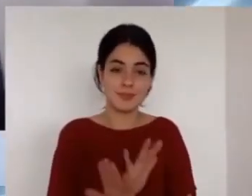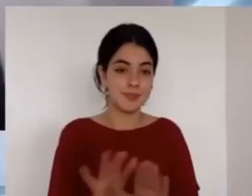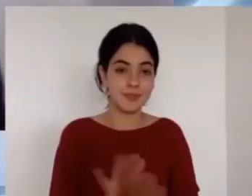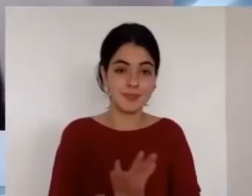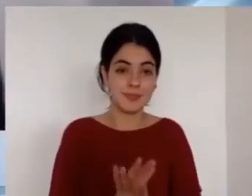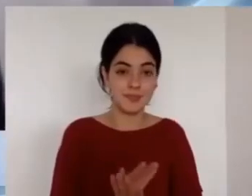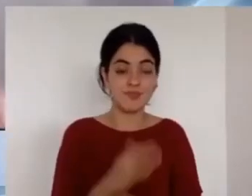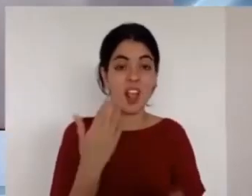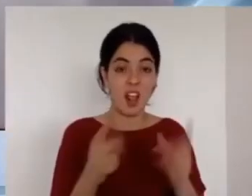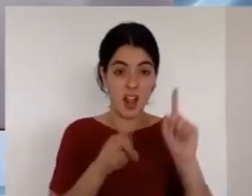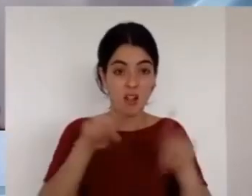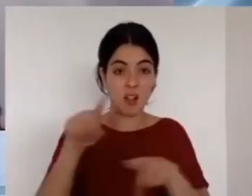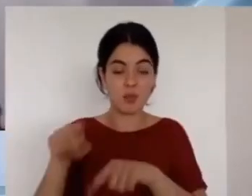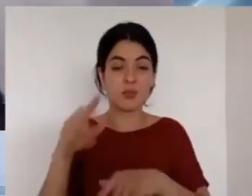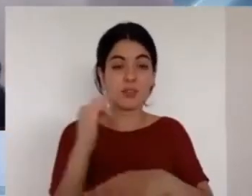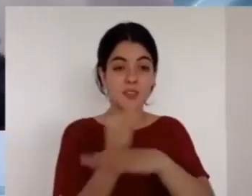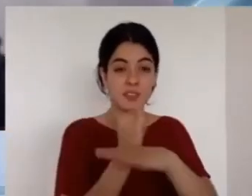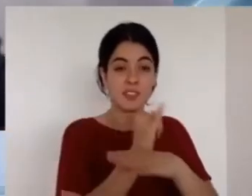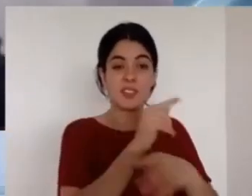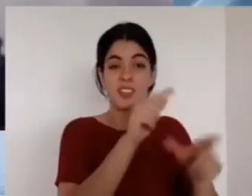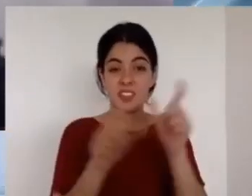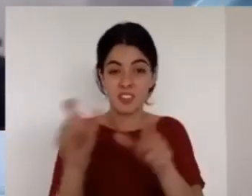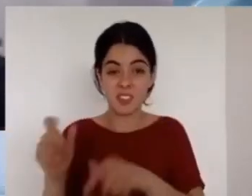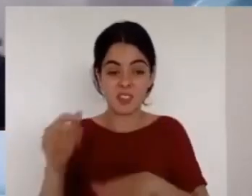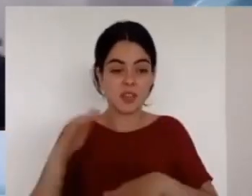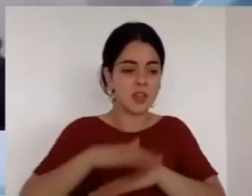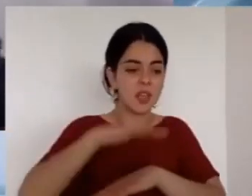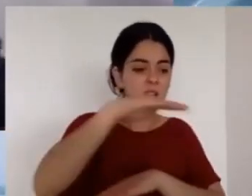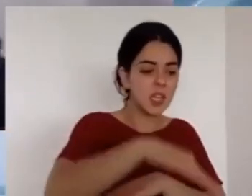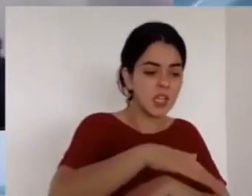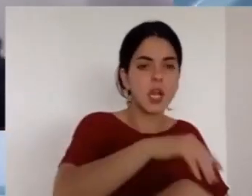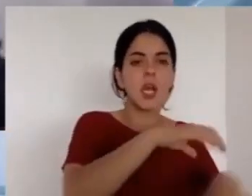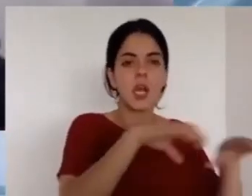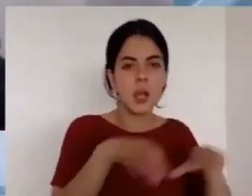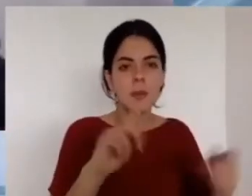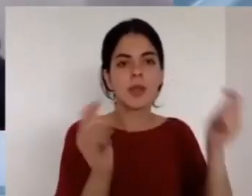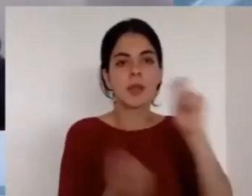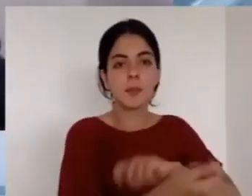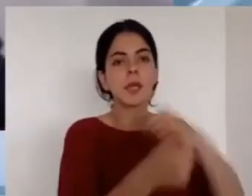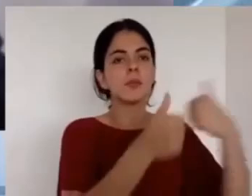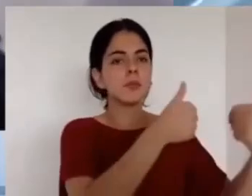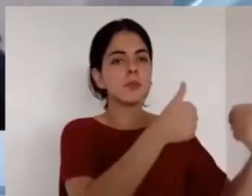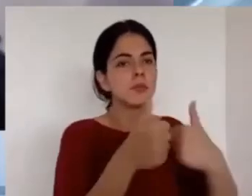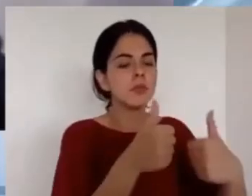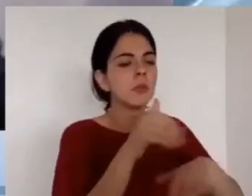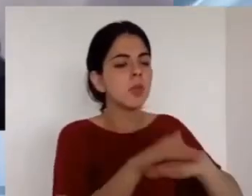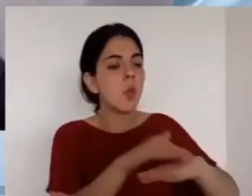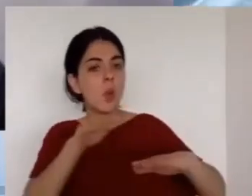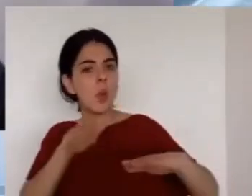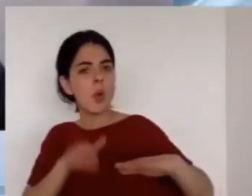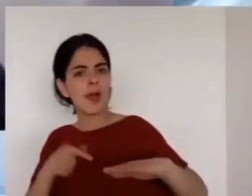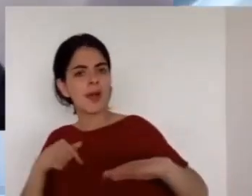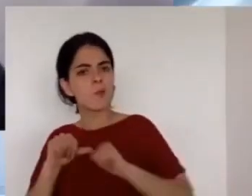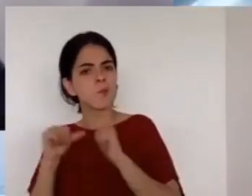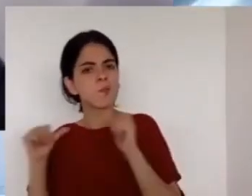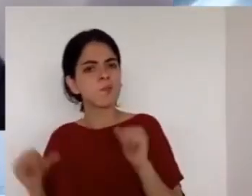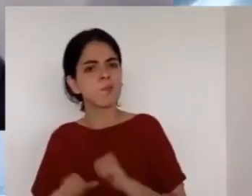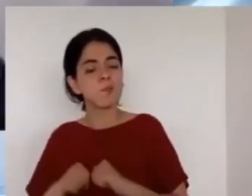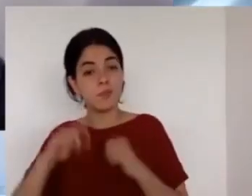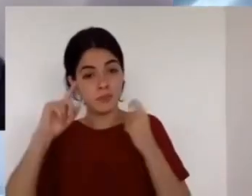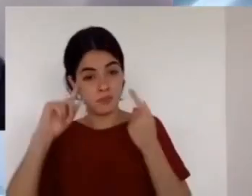actuar si usted se da cuenta están ligadas el arrepentimiento y la conversión están tan ligadas que a veces